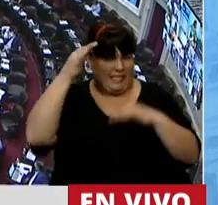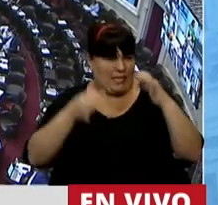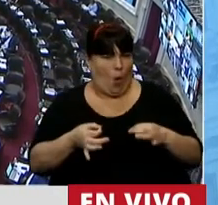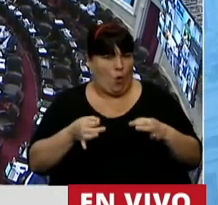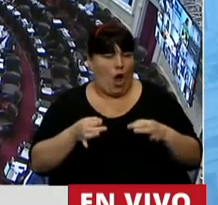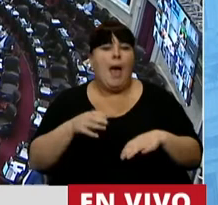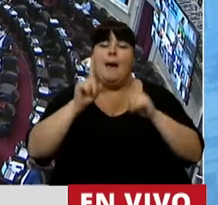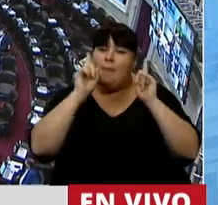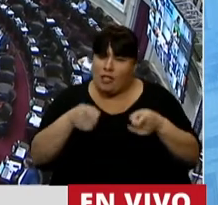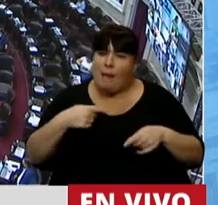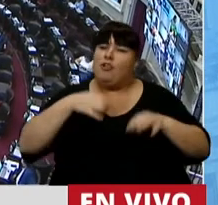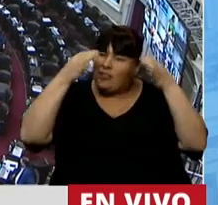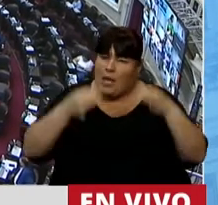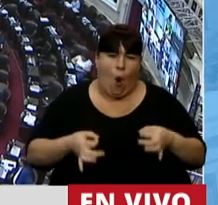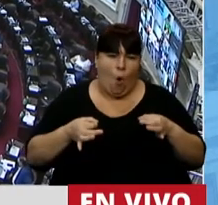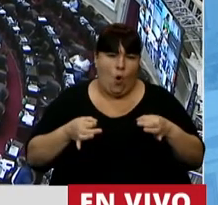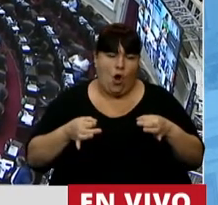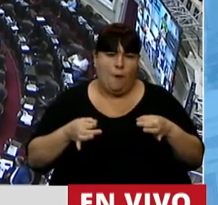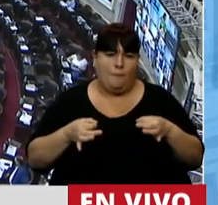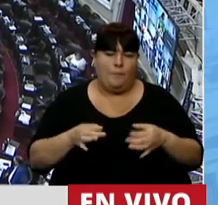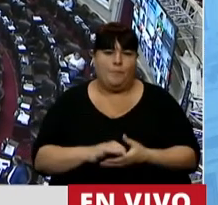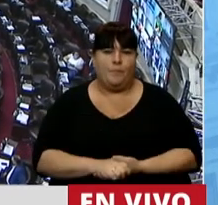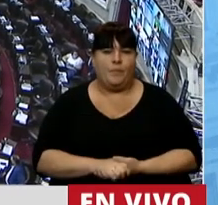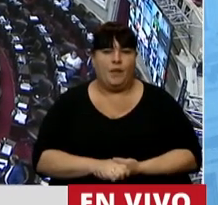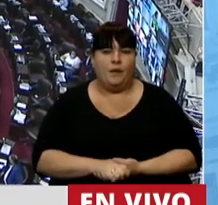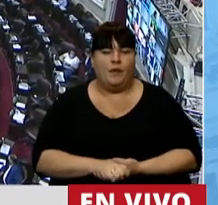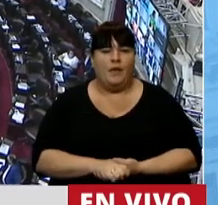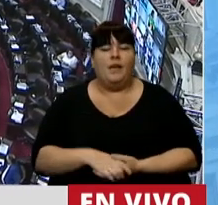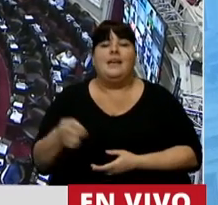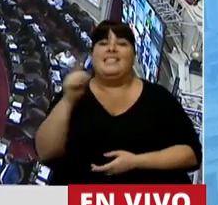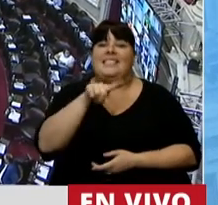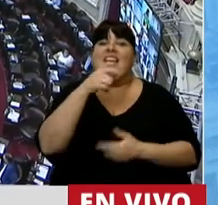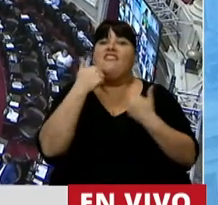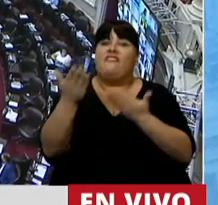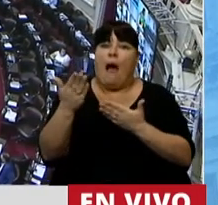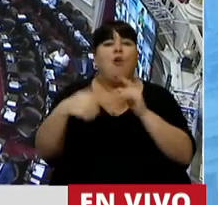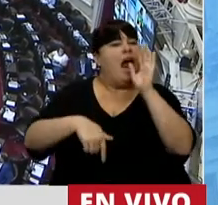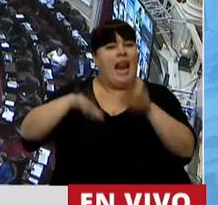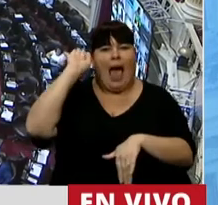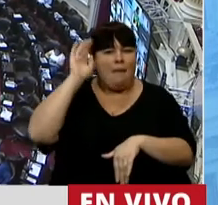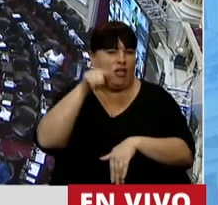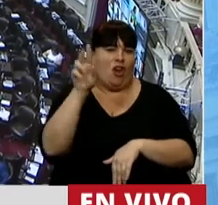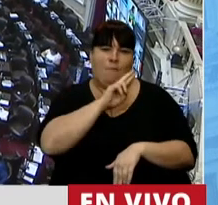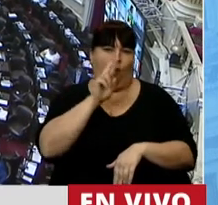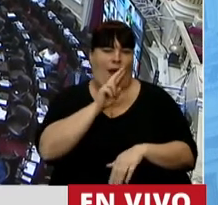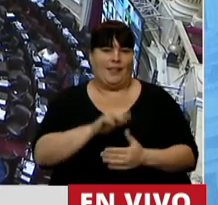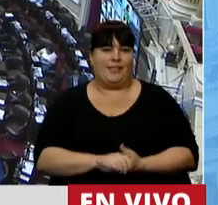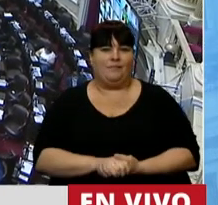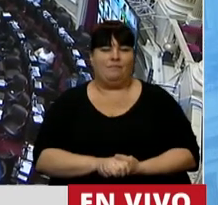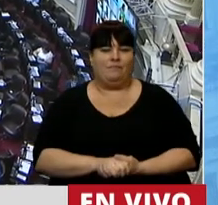seguro. Pero también estoy seguro que quienes están a favor son mayoritariamente mujeres.